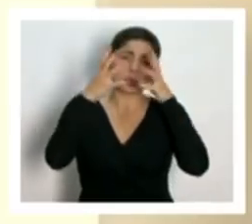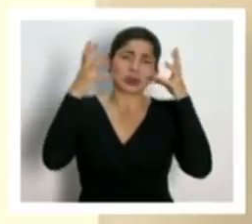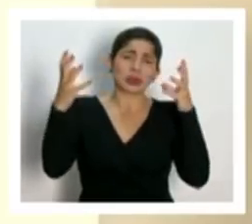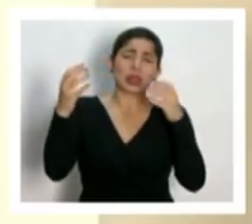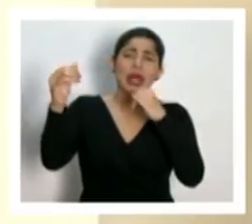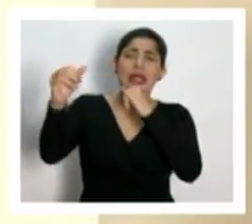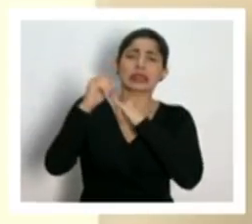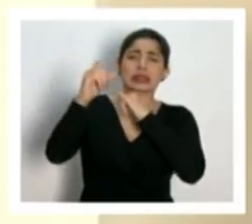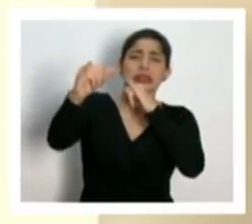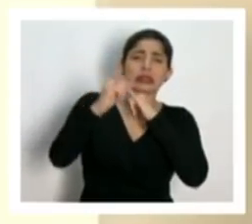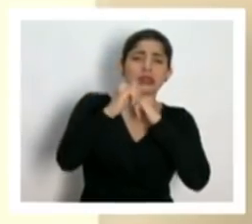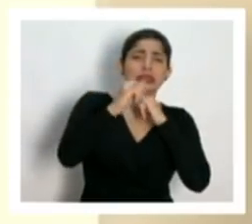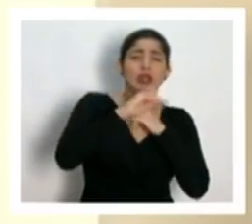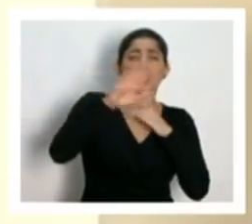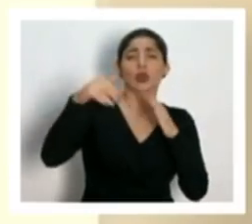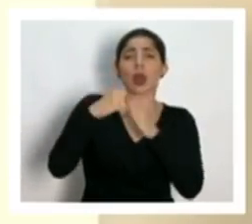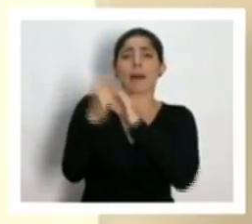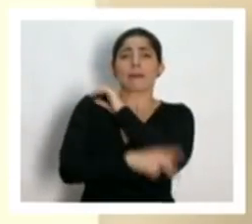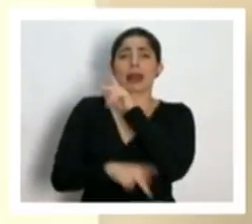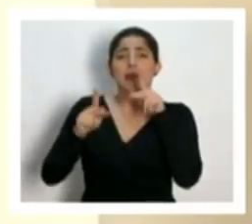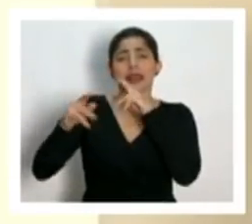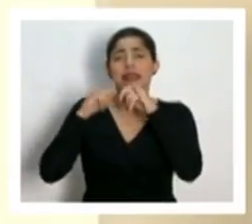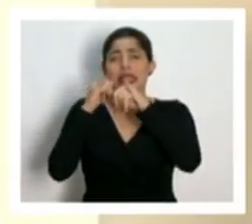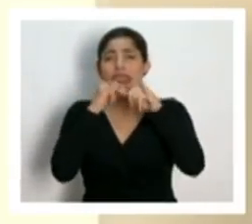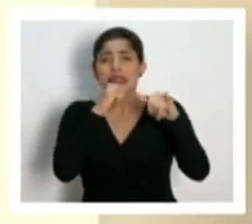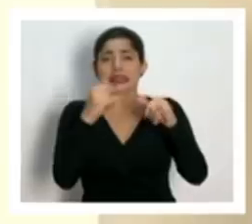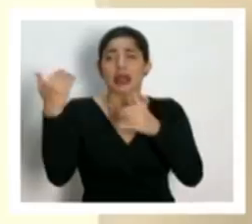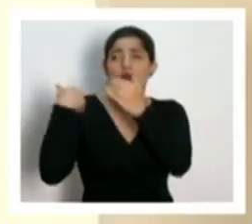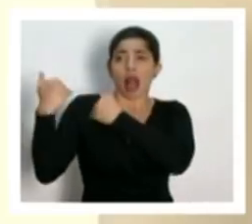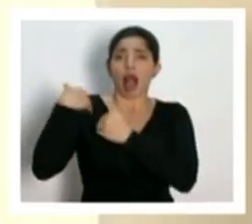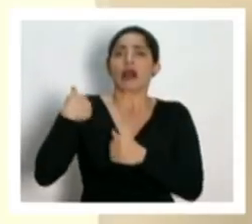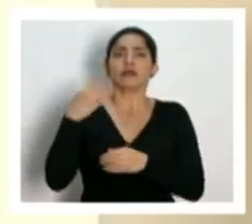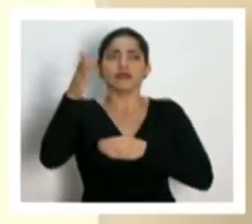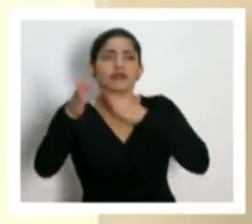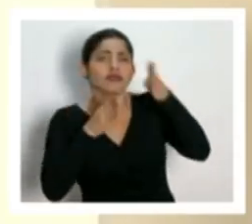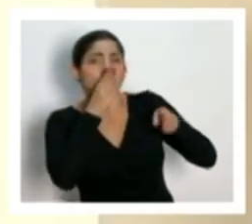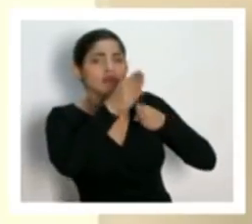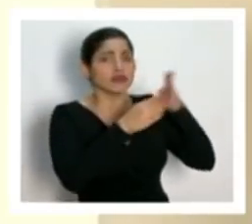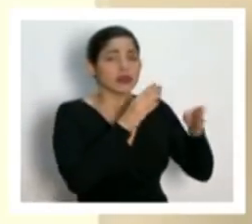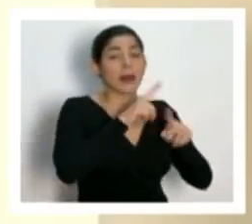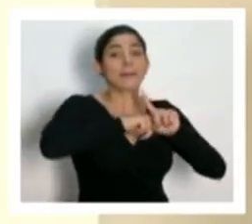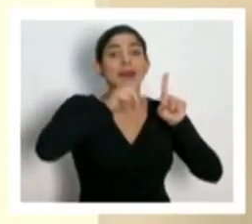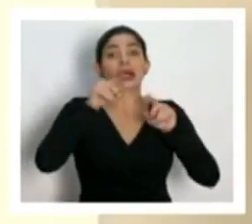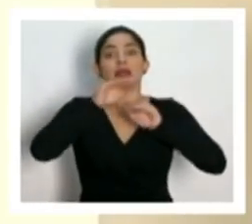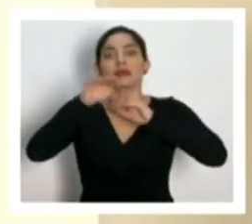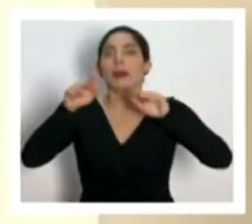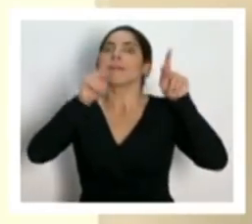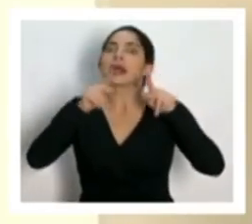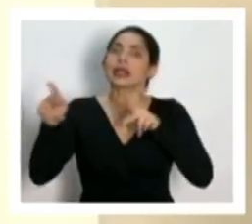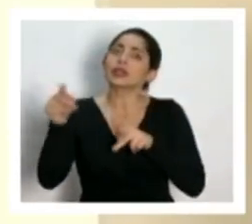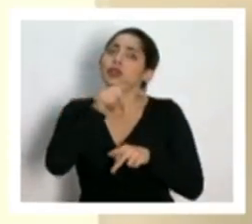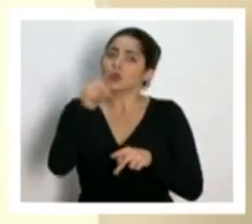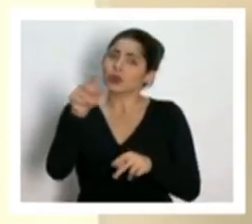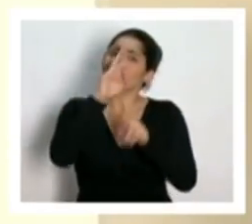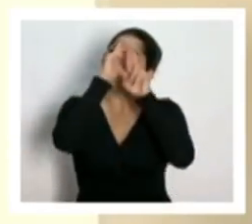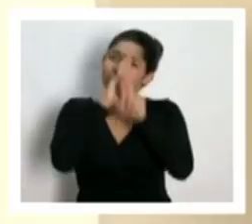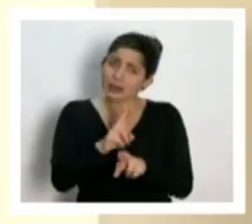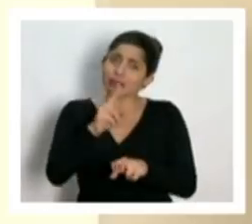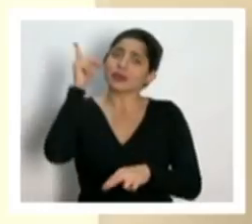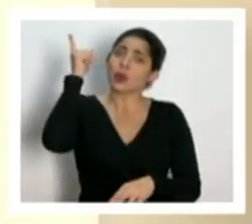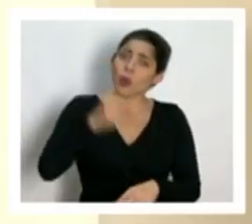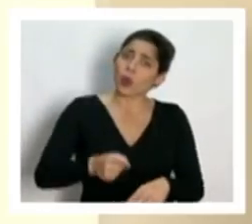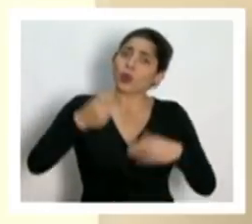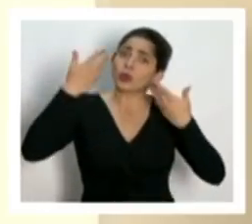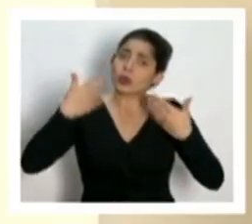reportes a lo largo y ancho del país que hemos venido atendiendo. Pero aquí es un llamado a las personas a que respeten las disposiciones que ha